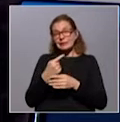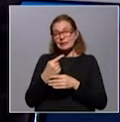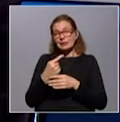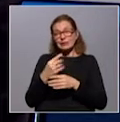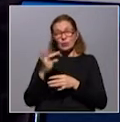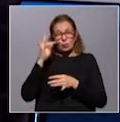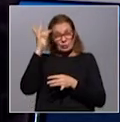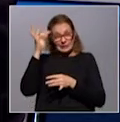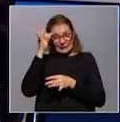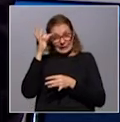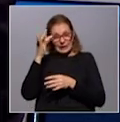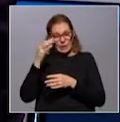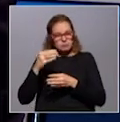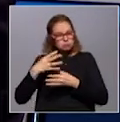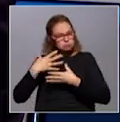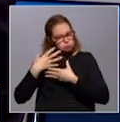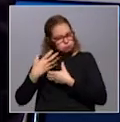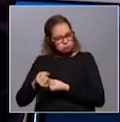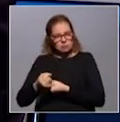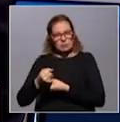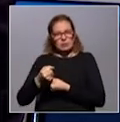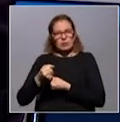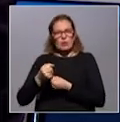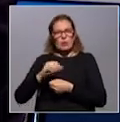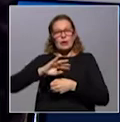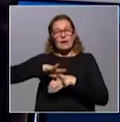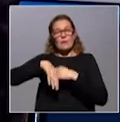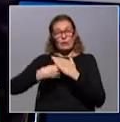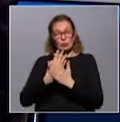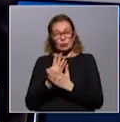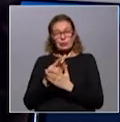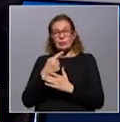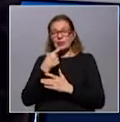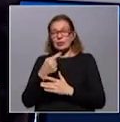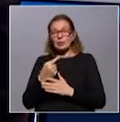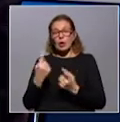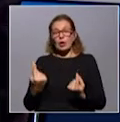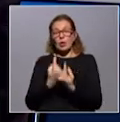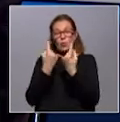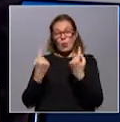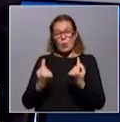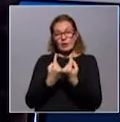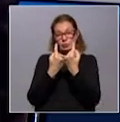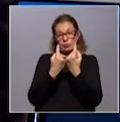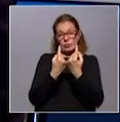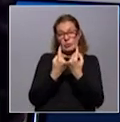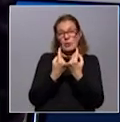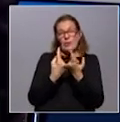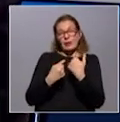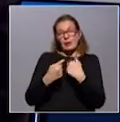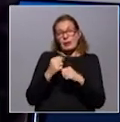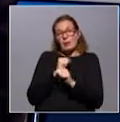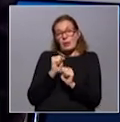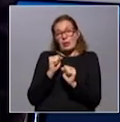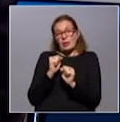técnica intensiva en el marco del MERCOSUR. Estamos promoviendo estos encuentros binacionales, ya